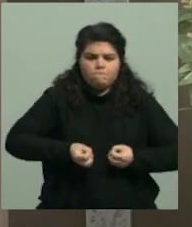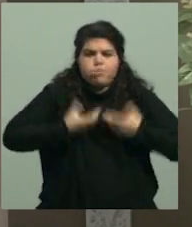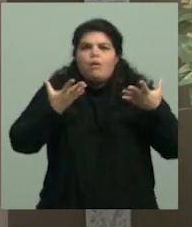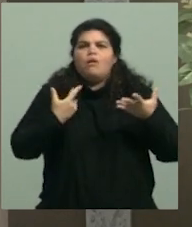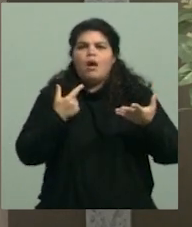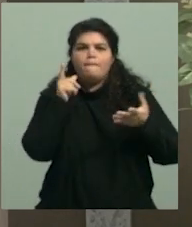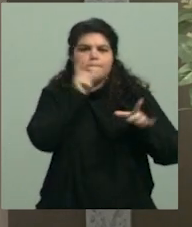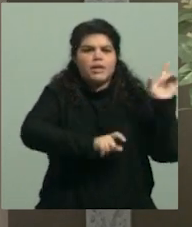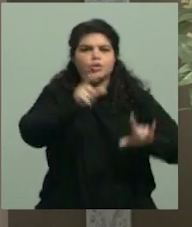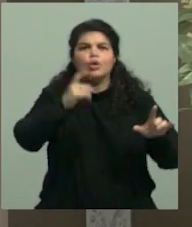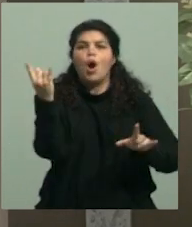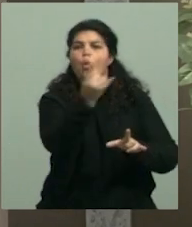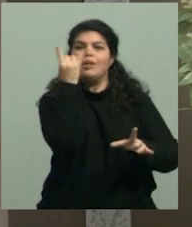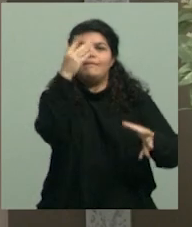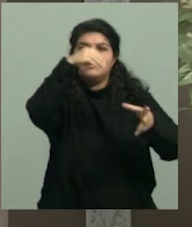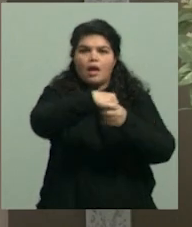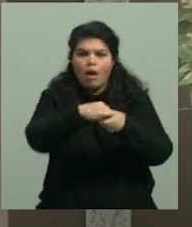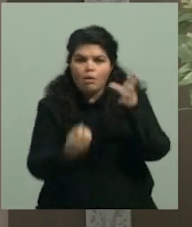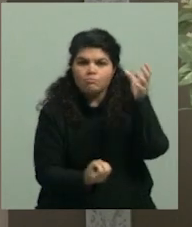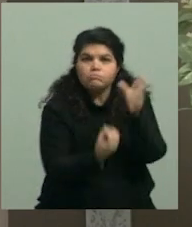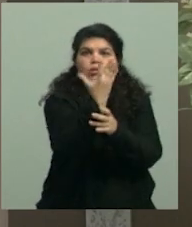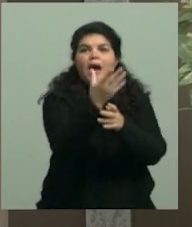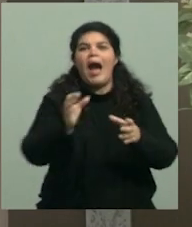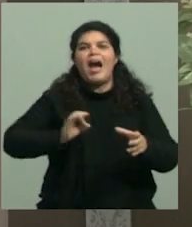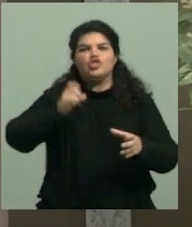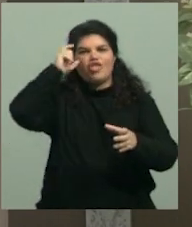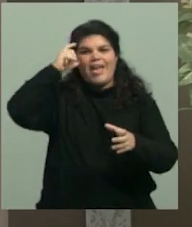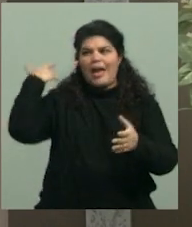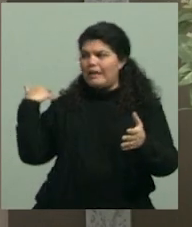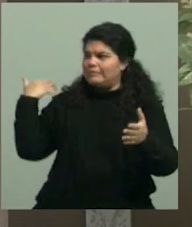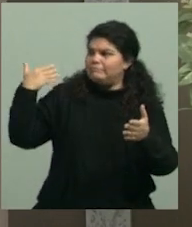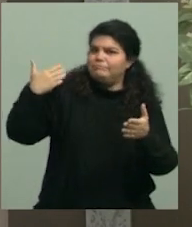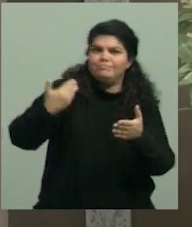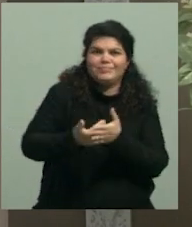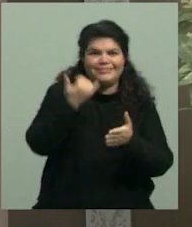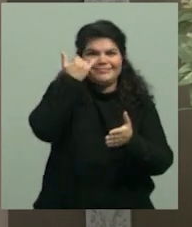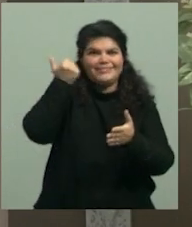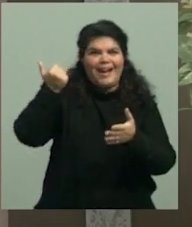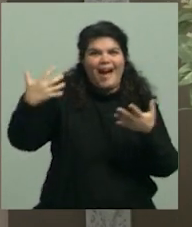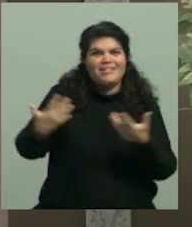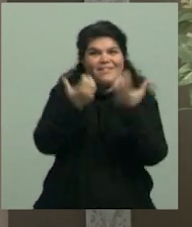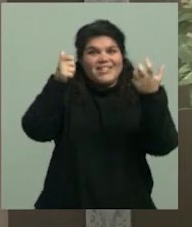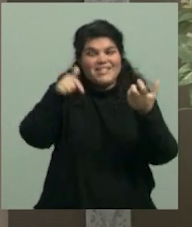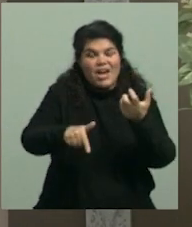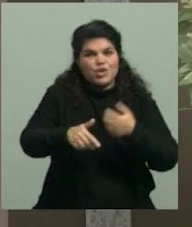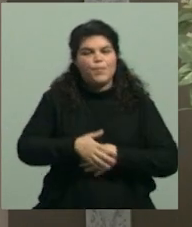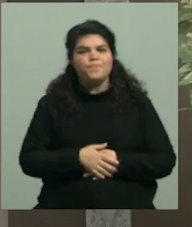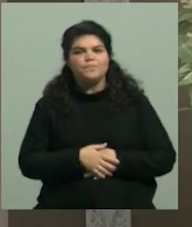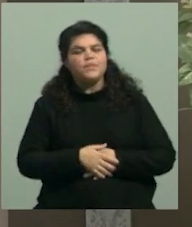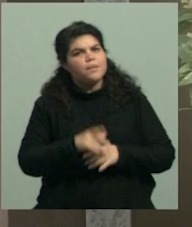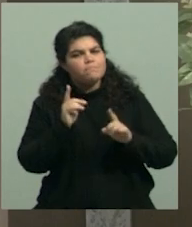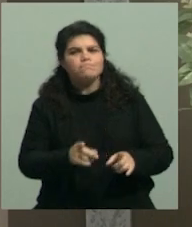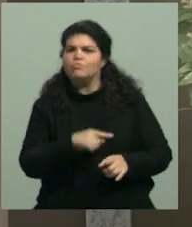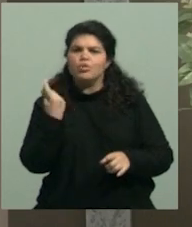universitaria, nace así hace ya 10 años. Y bueno, en esta celebración decidiendo traspasar las